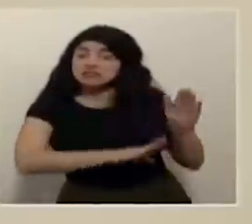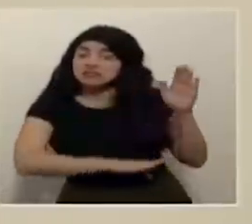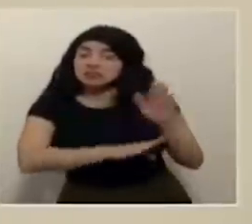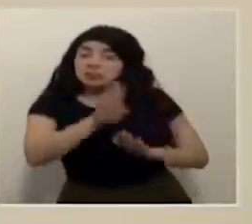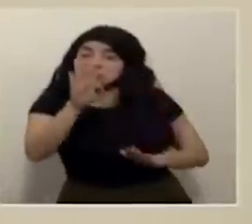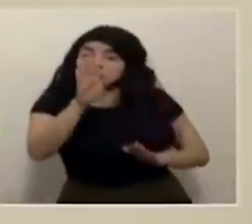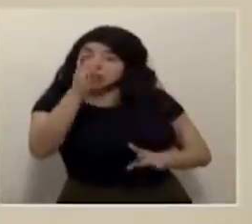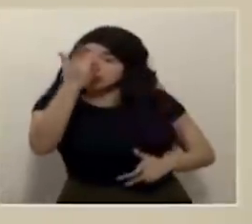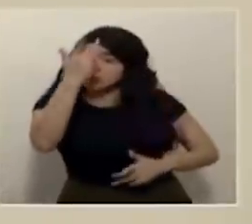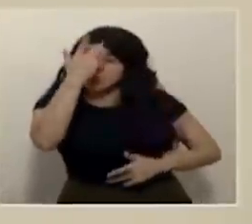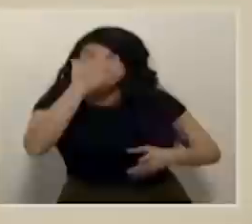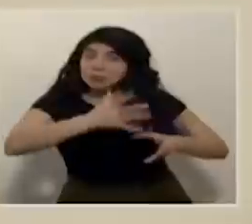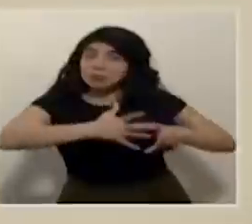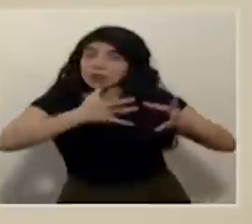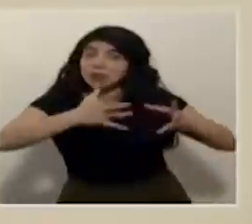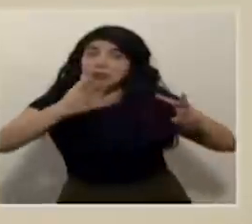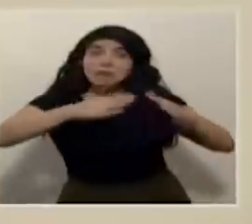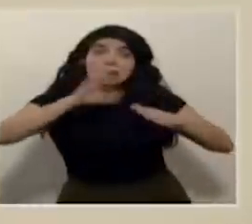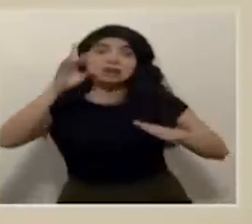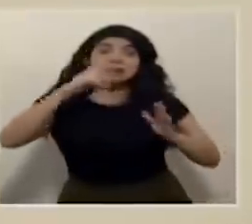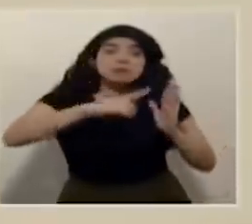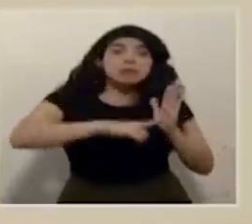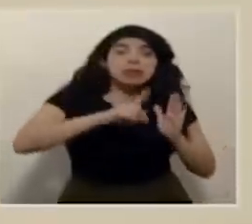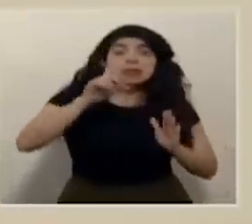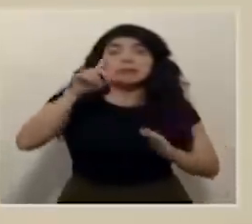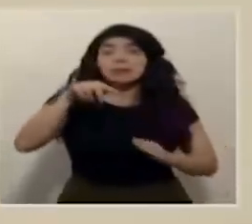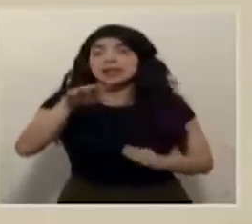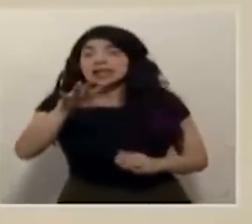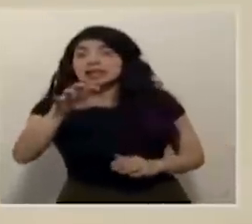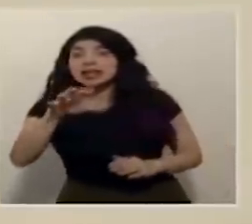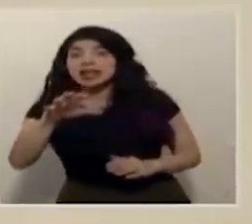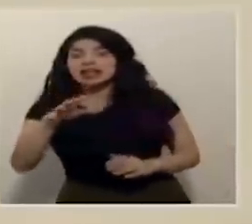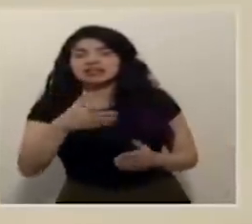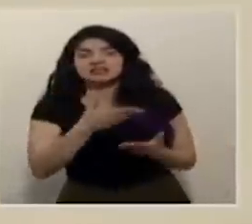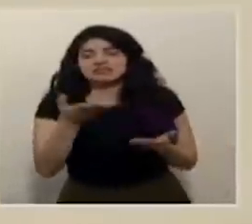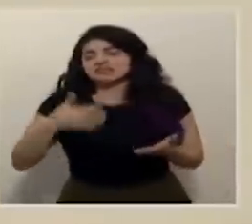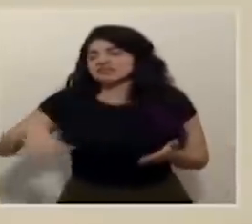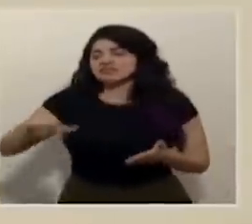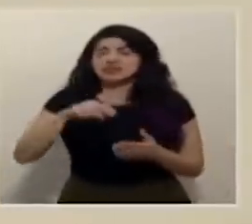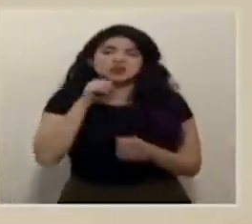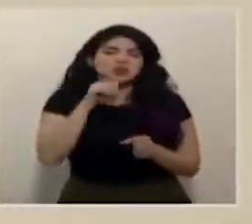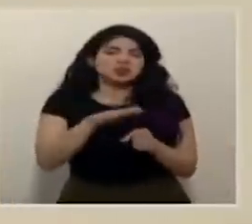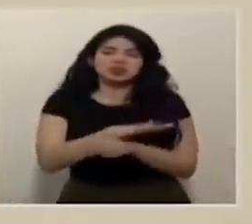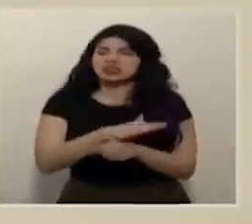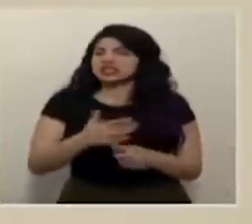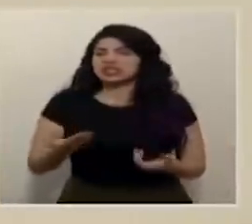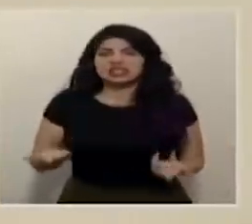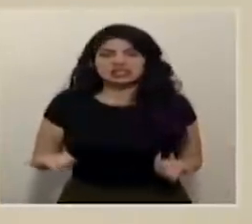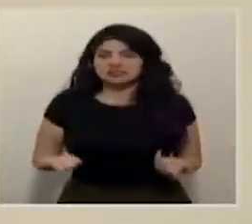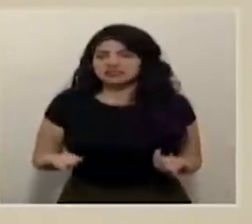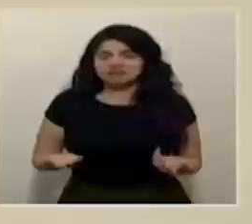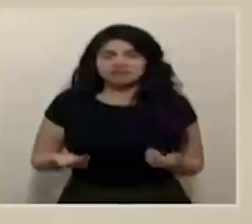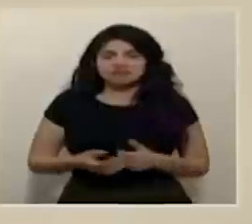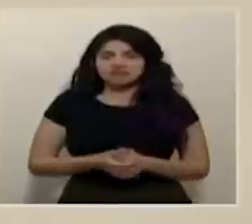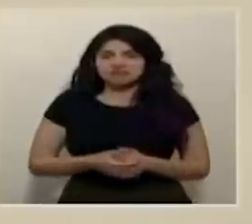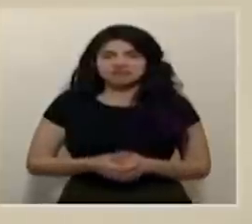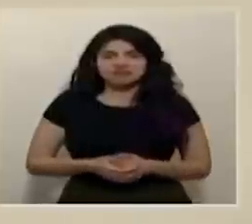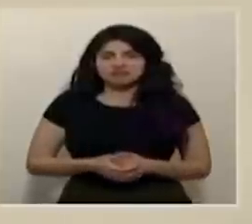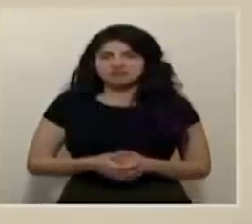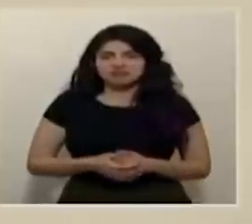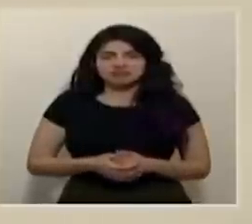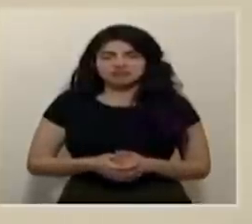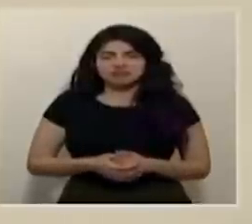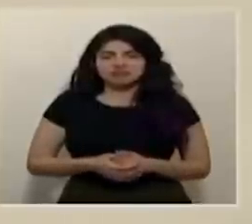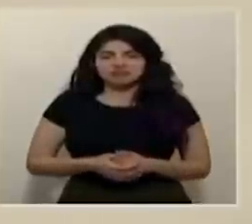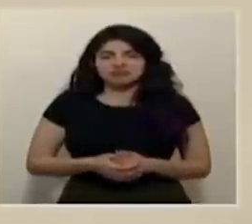tenemos muchísimos casos más más de mil mil quinientos nada de eso va dar abasto nada de eso y o sea